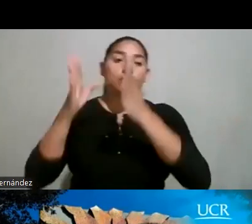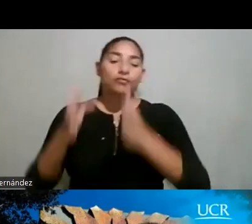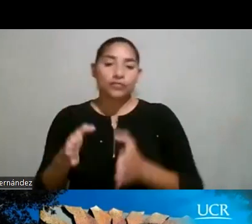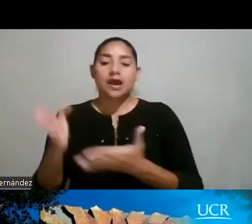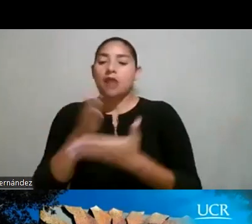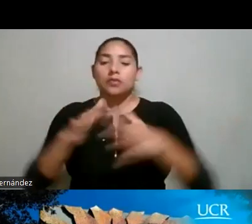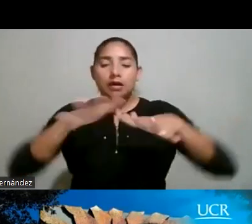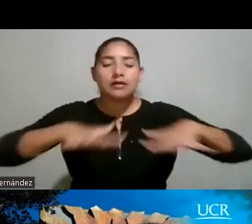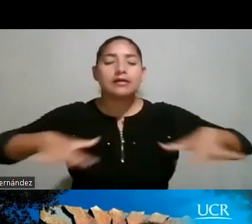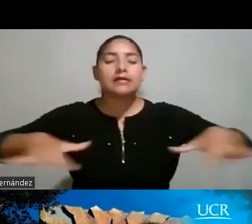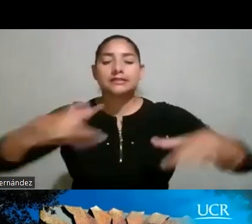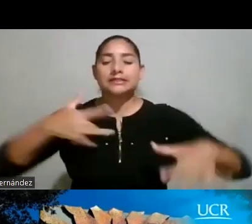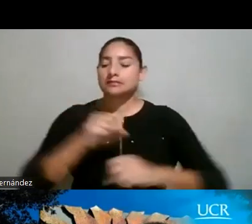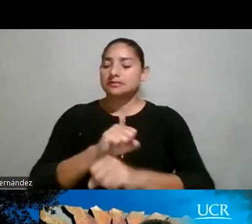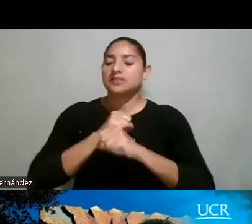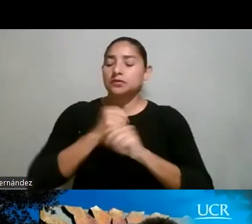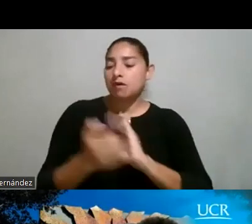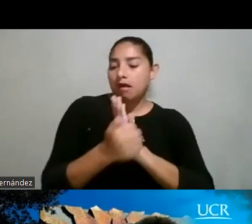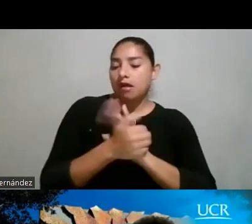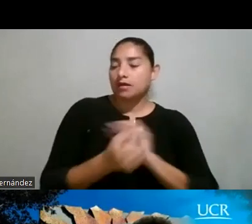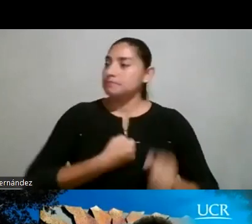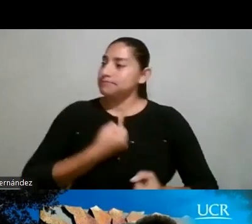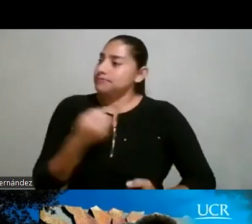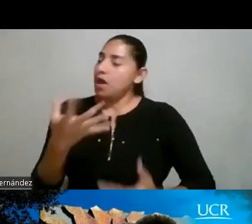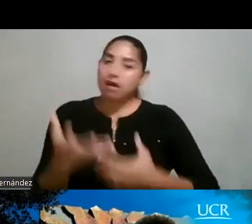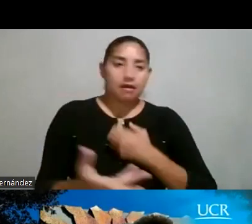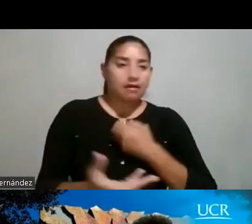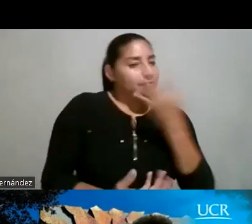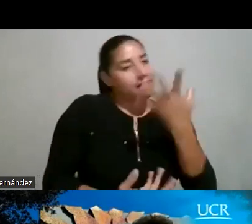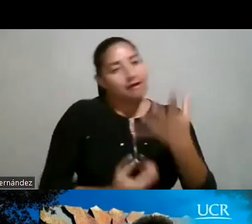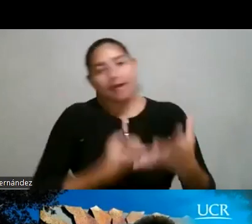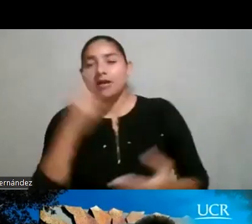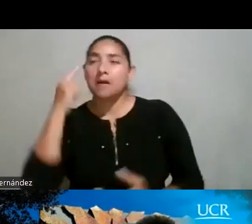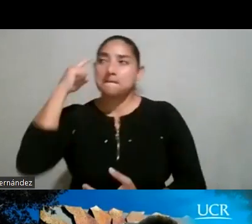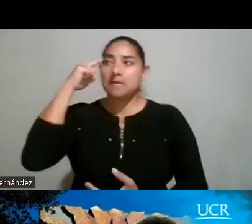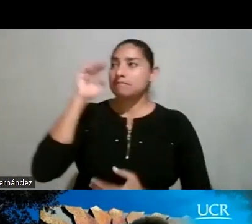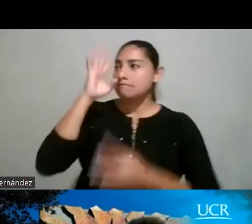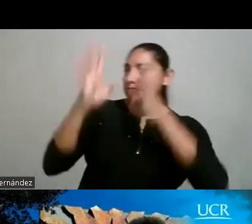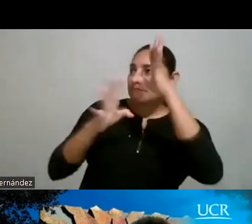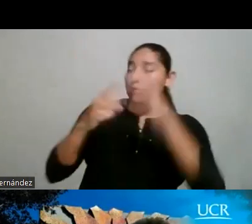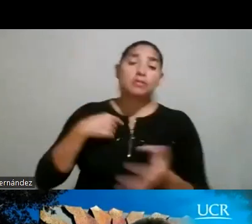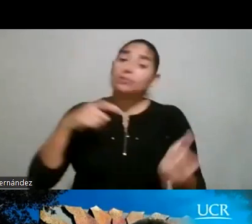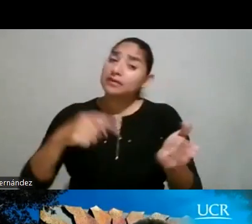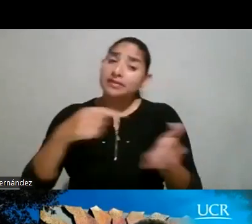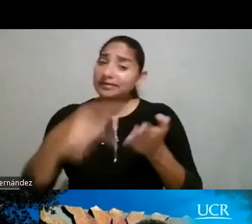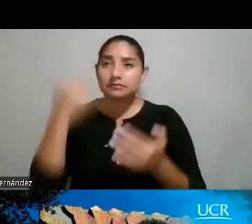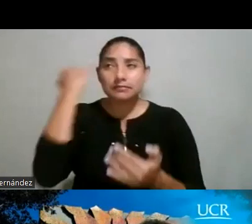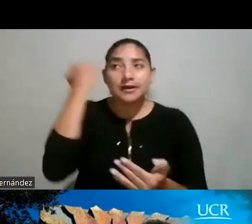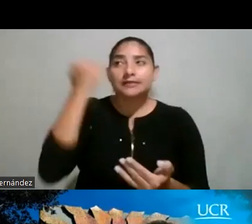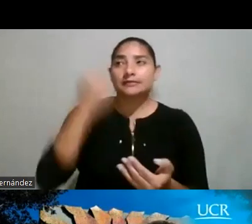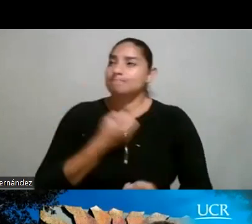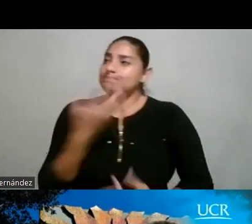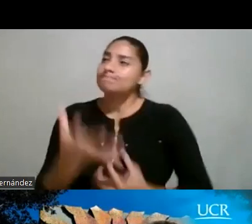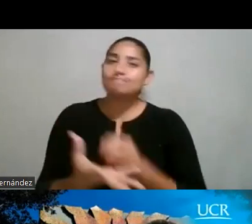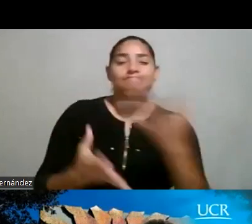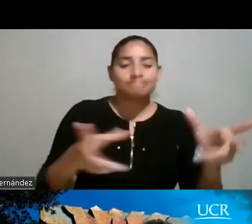ambientes en los que se sientan seguras y capaces de expresar sus pensamientos, sus necesidades, sus ideas. Y,